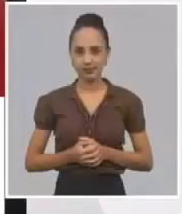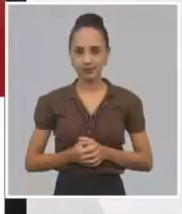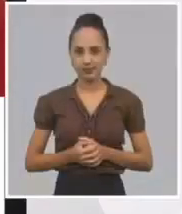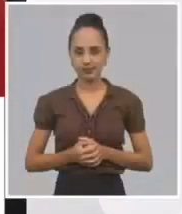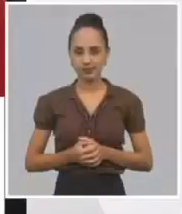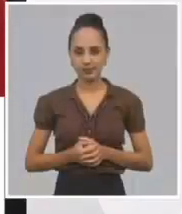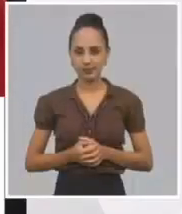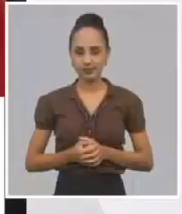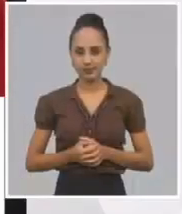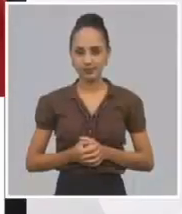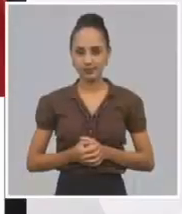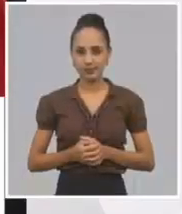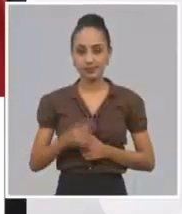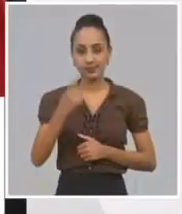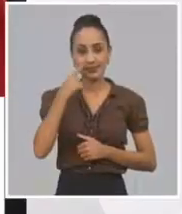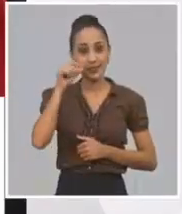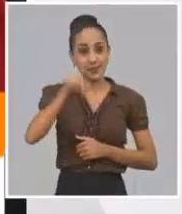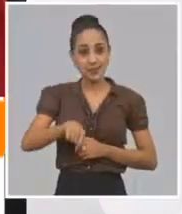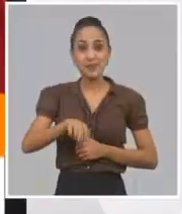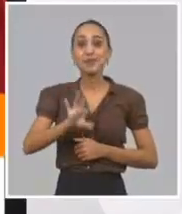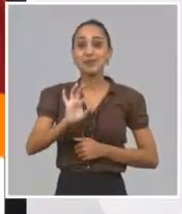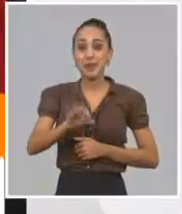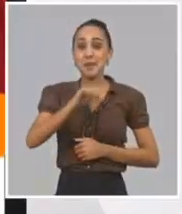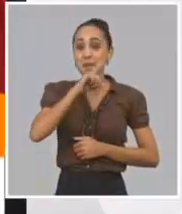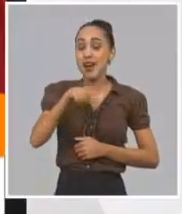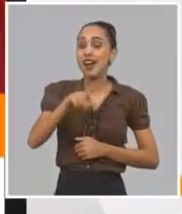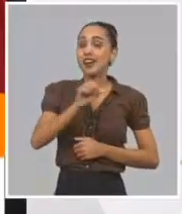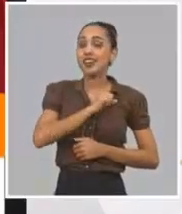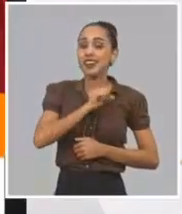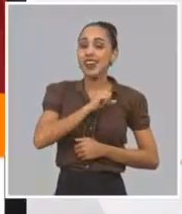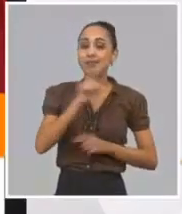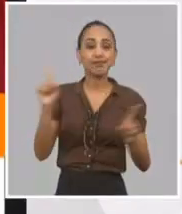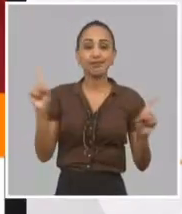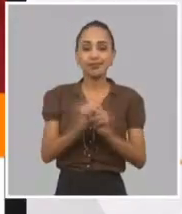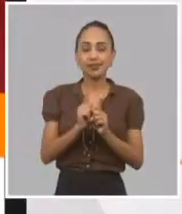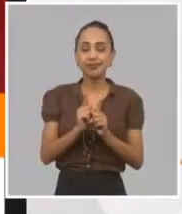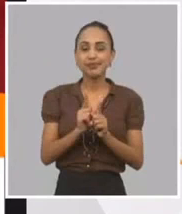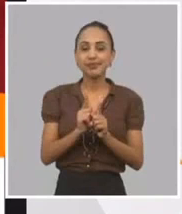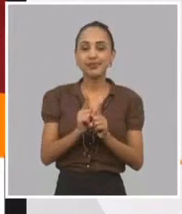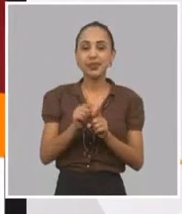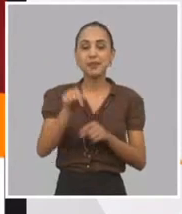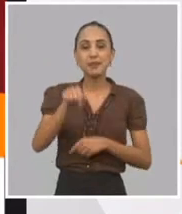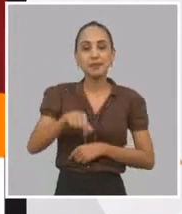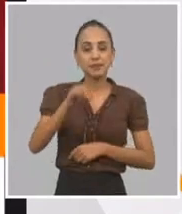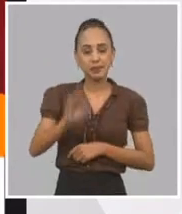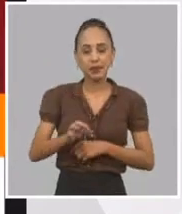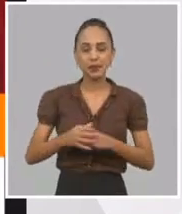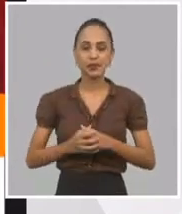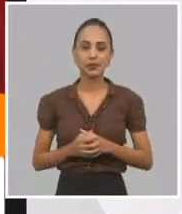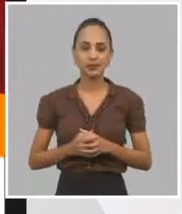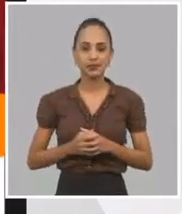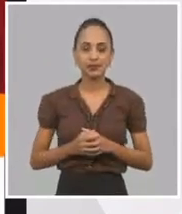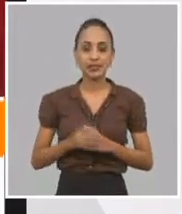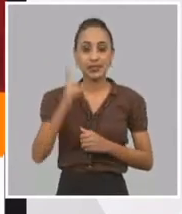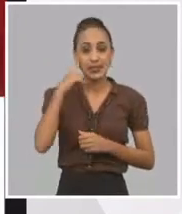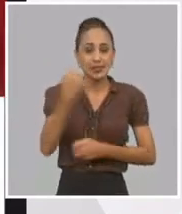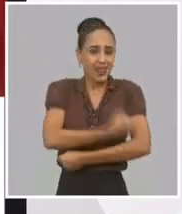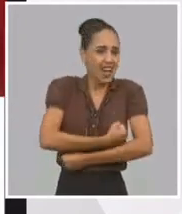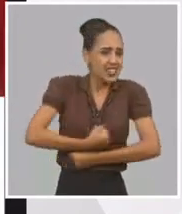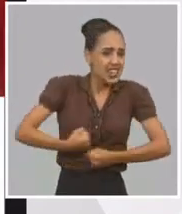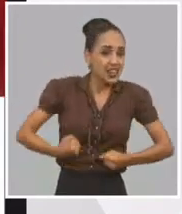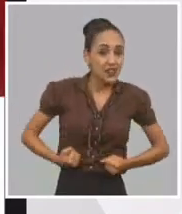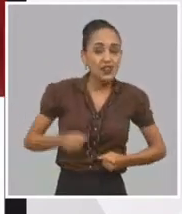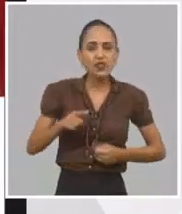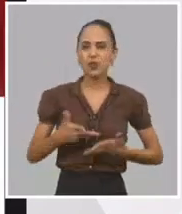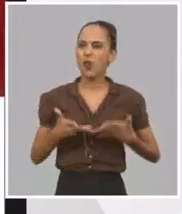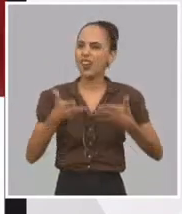Bueno, mamita, si tengo que definirte una palabra, sería entrega, porque eres una persona extremadamente sacrificada, entregada a tu